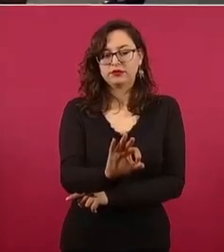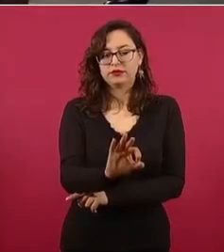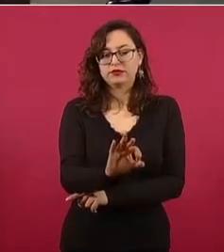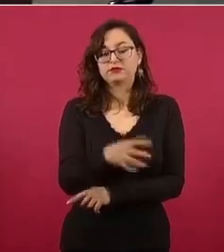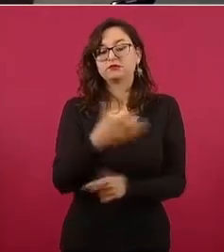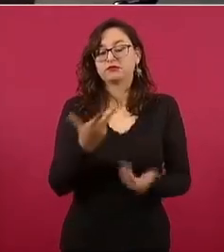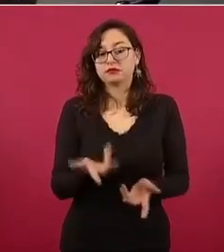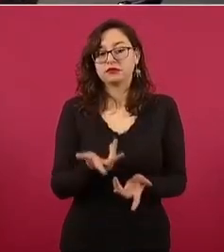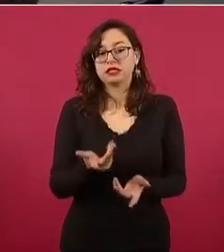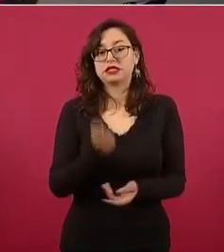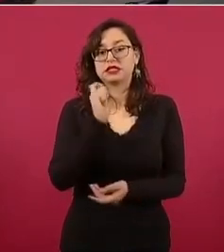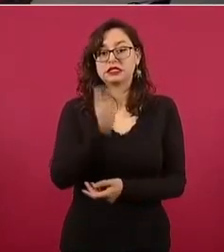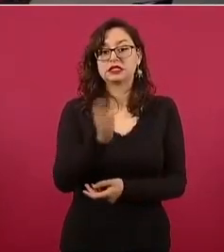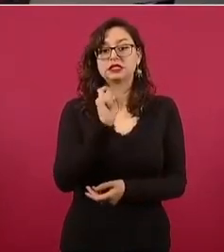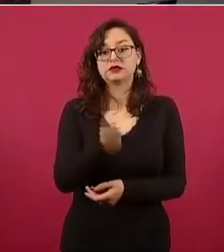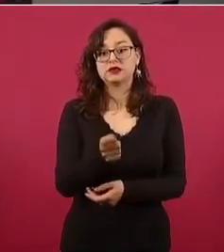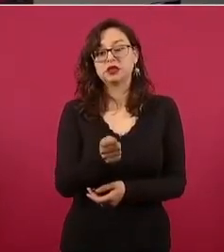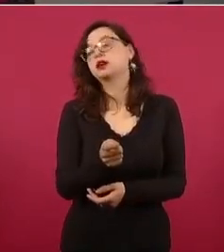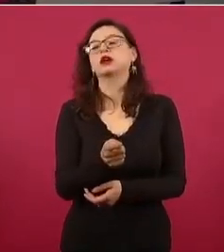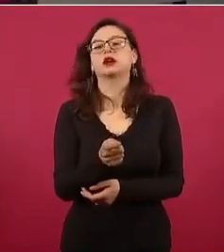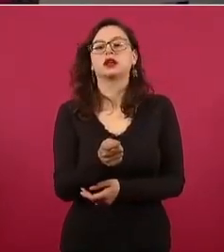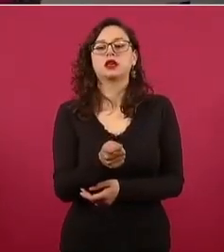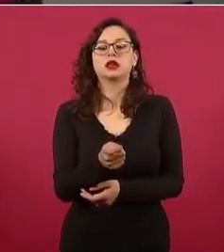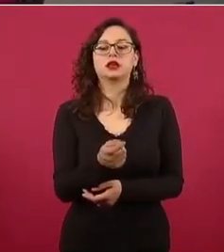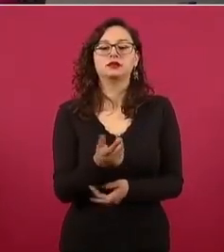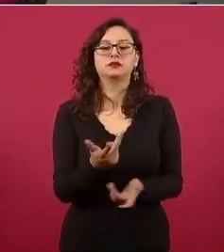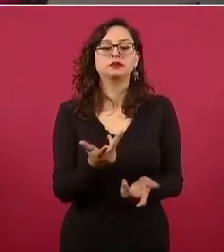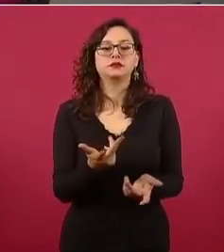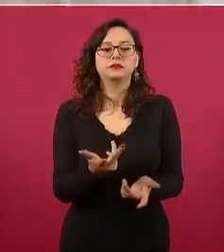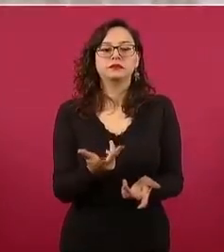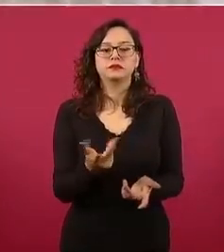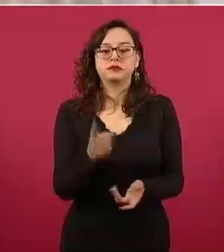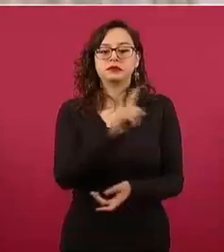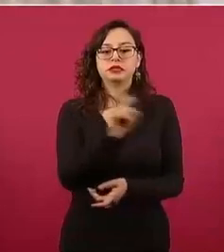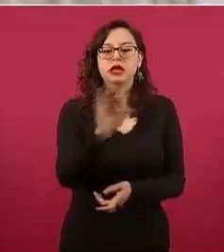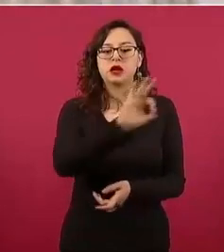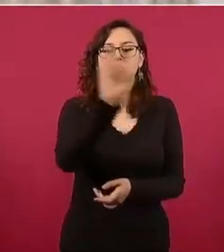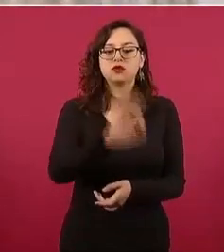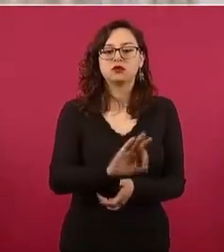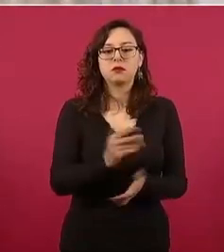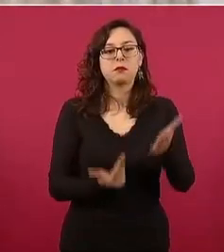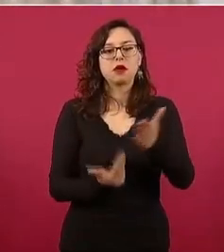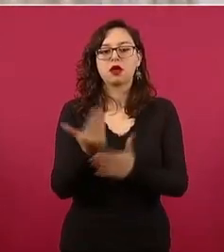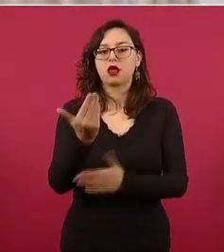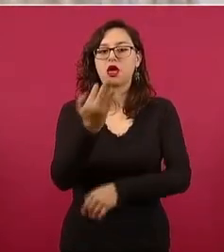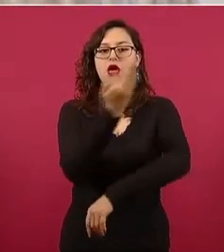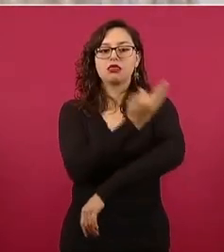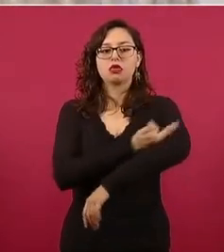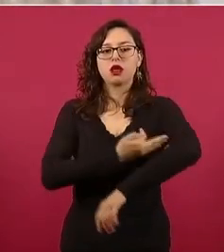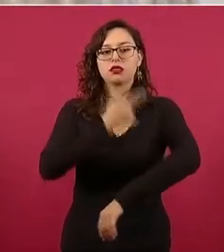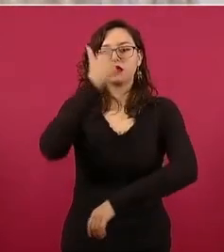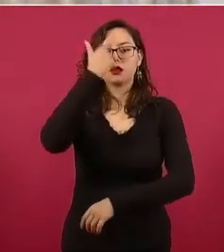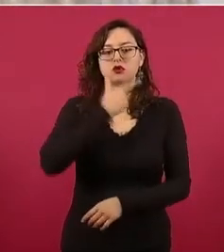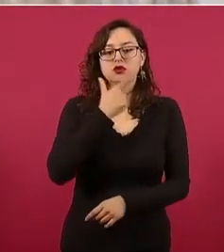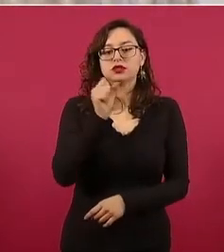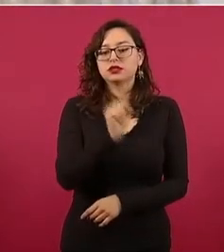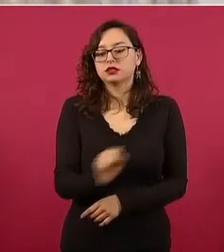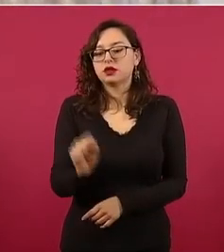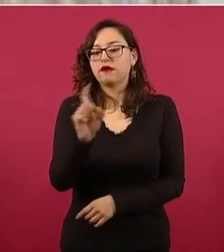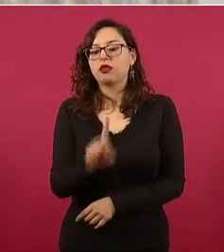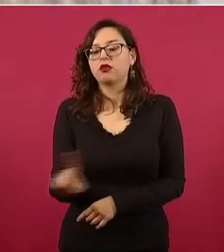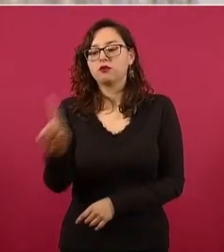implica tener médicos todo el tiempo, todos los turnos, fines de semana.